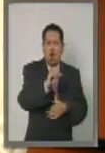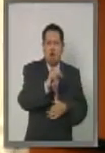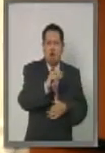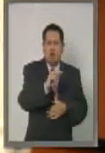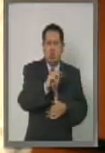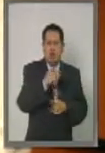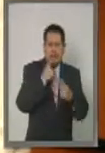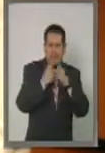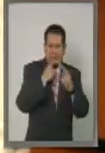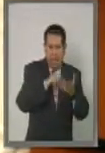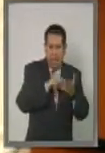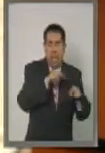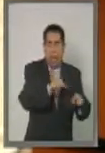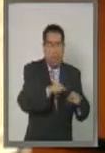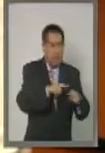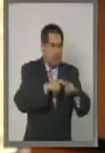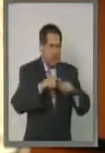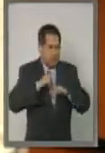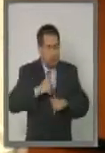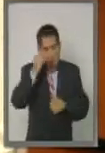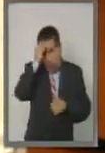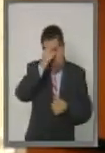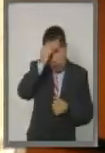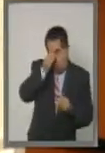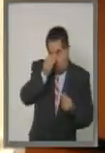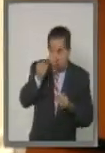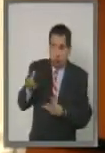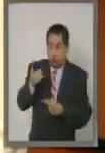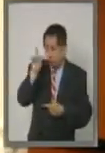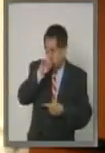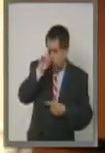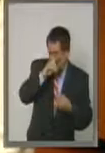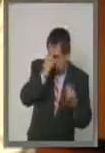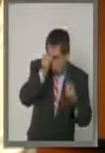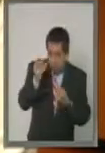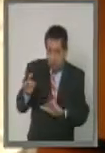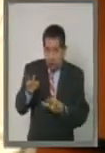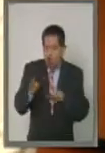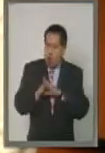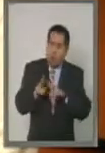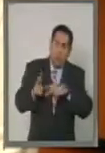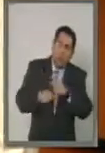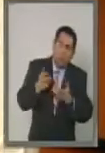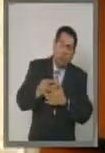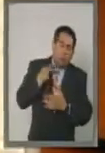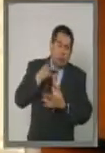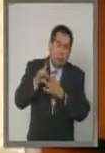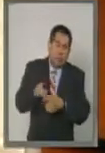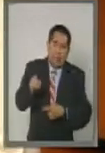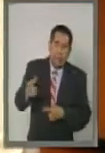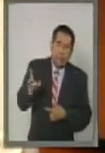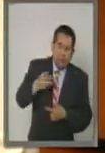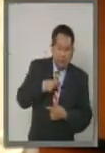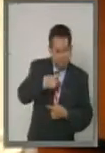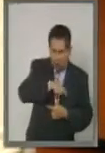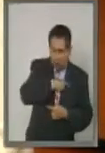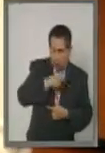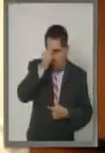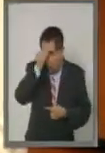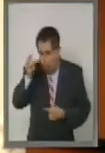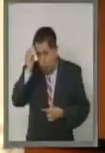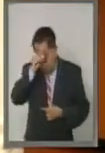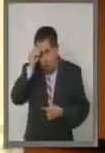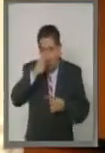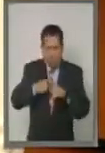fungir como un órgano de opinión y asesoría de las acciones políticas, de políticas públicas,